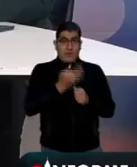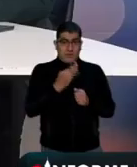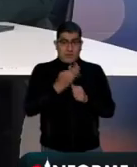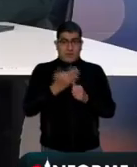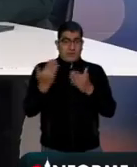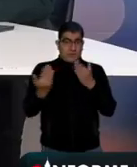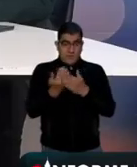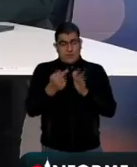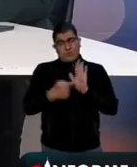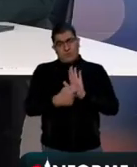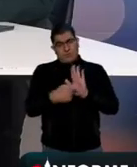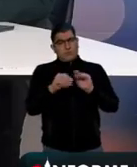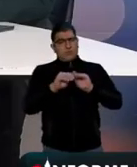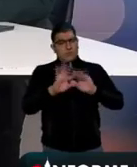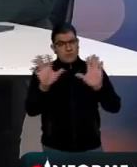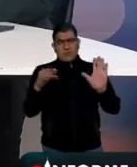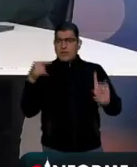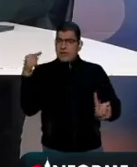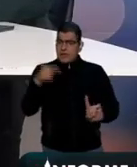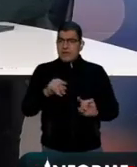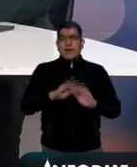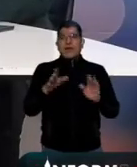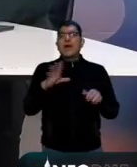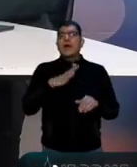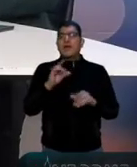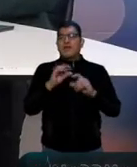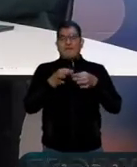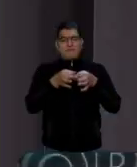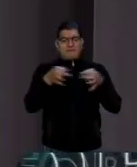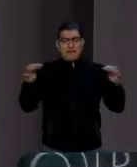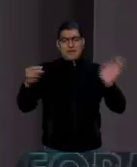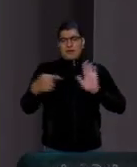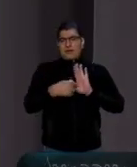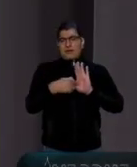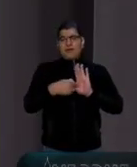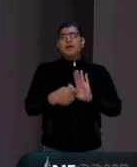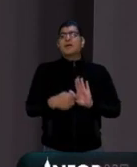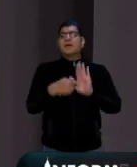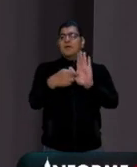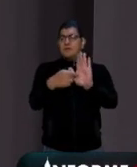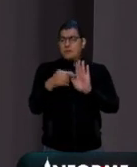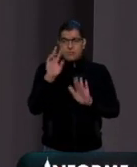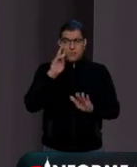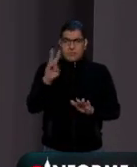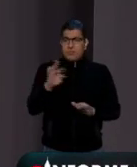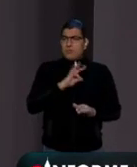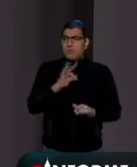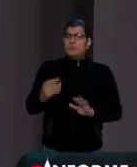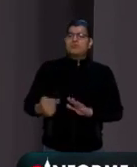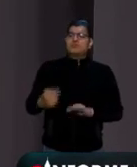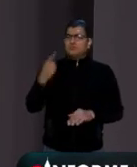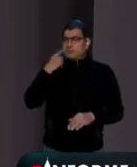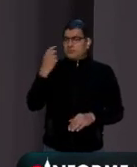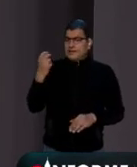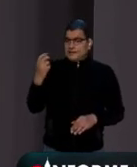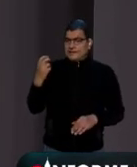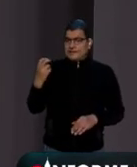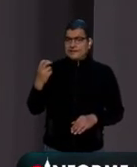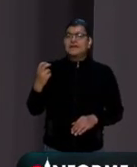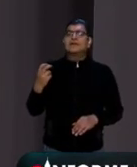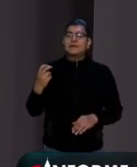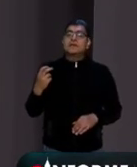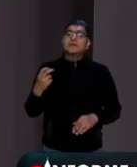enmarcó muy bien en una frase que ahí la tenemos por ahí guardada, si nos lo pueden pasar, porque creo que